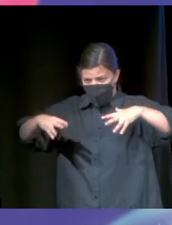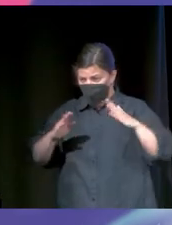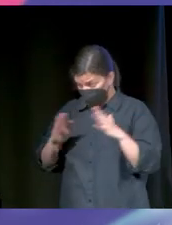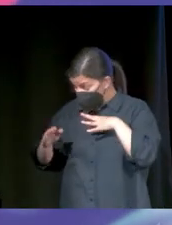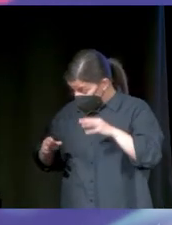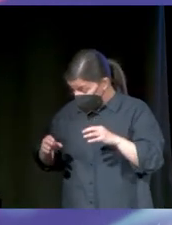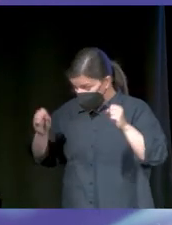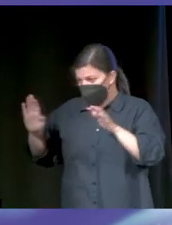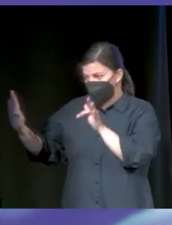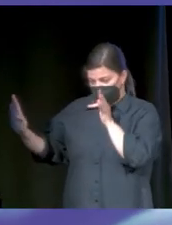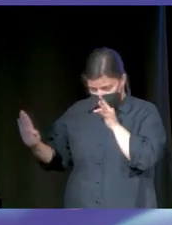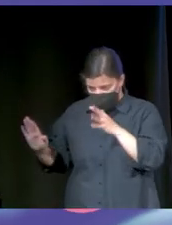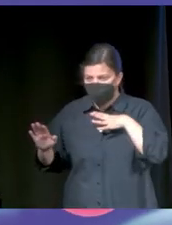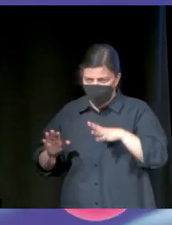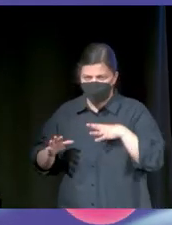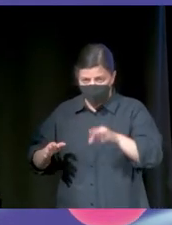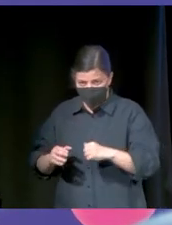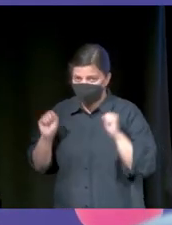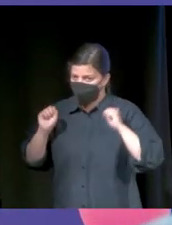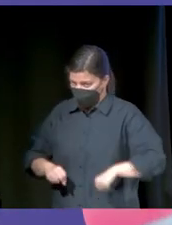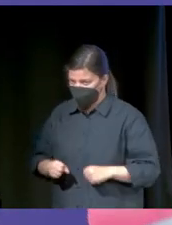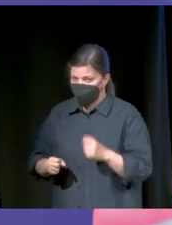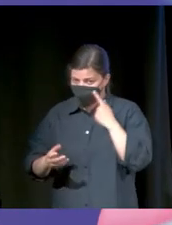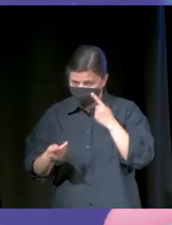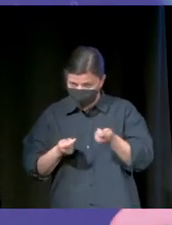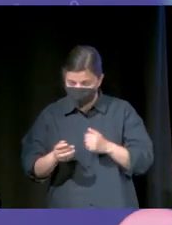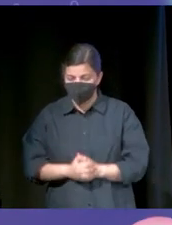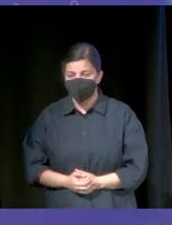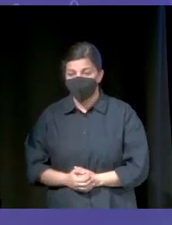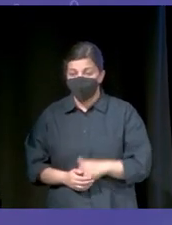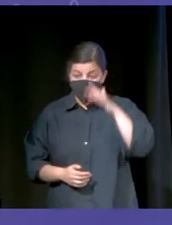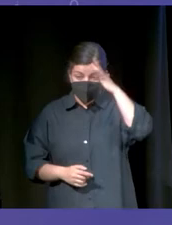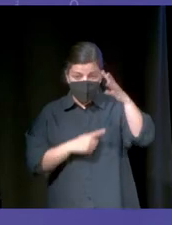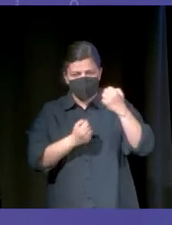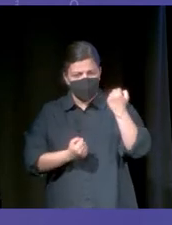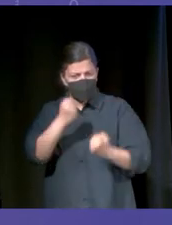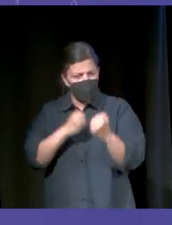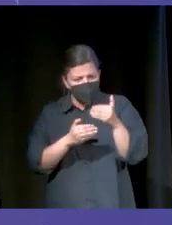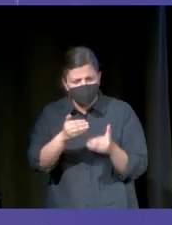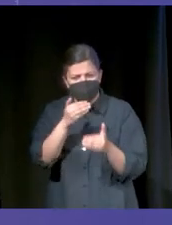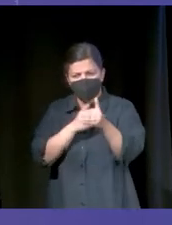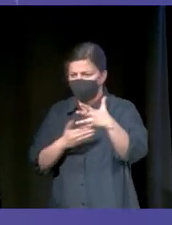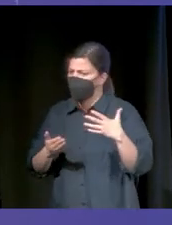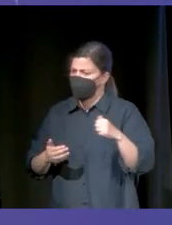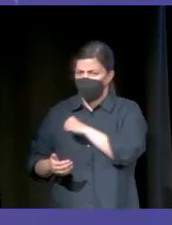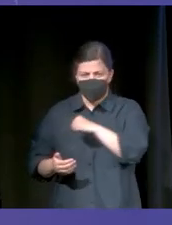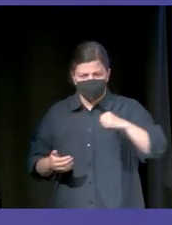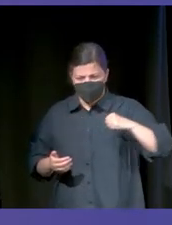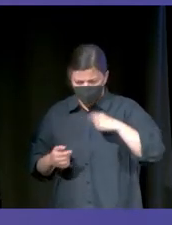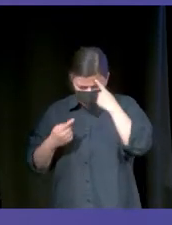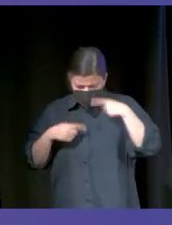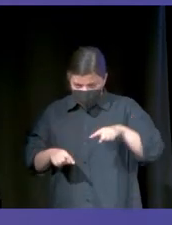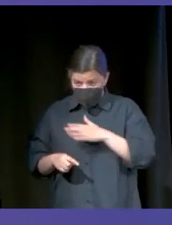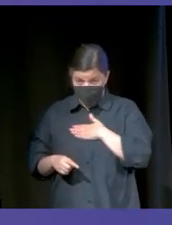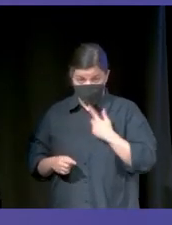momento. Se puede. Todavía no, pero se podrá. Vale. Estad atentos. Imaginaos esto. Esto es un coche del futuro, ¿vale? Es un coche totalmente autónomo. Significa que no